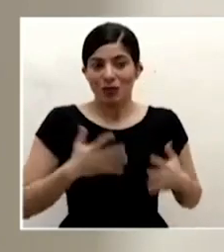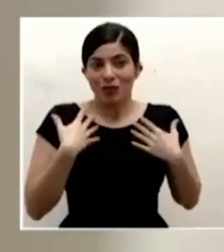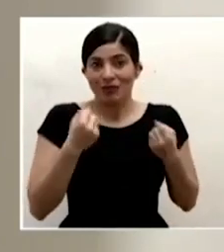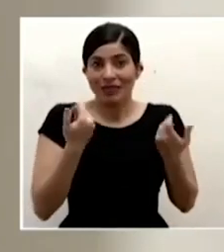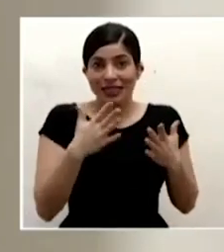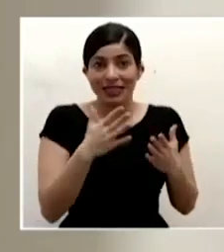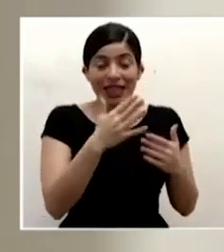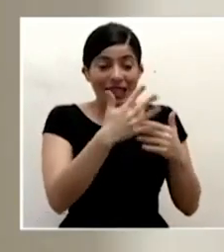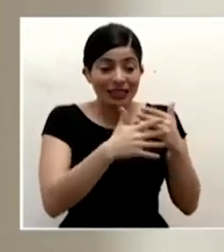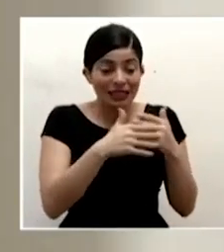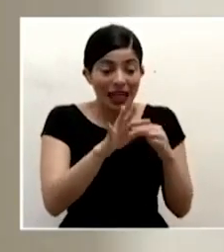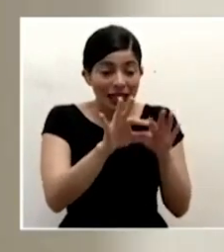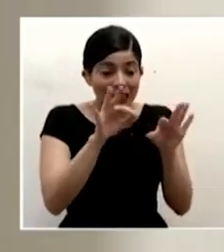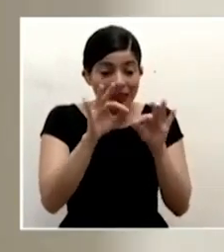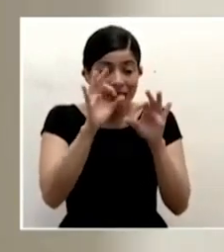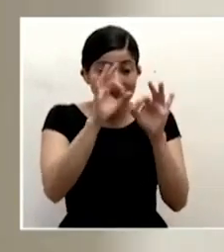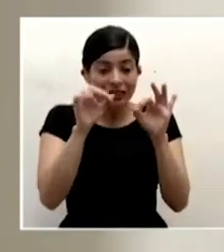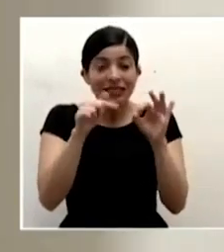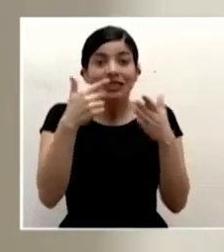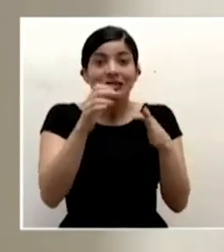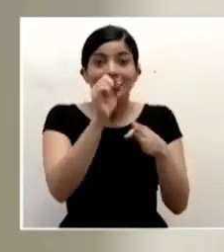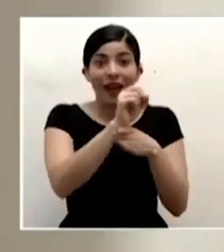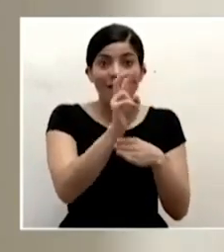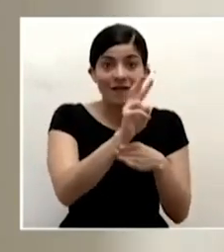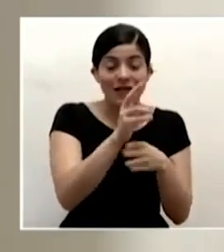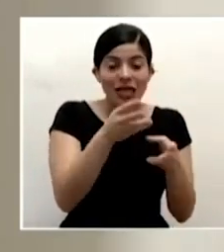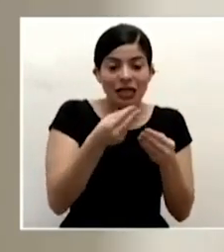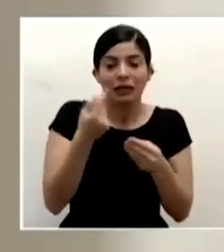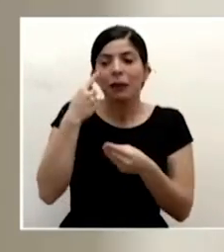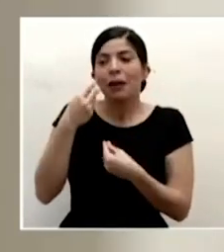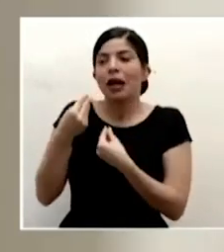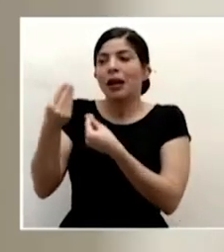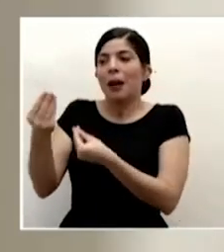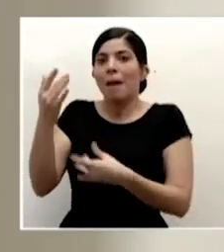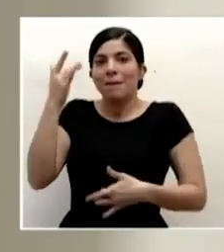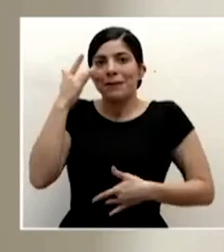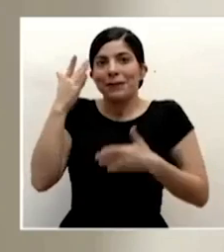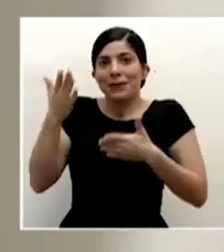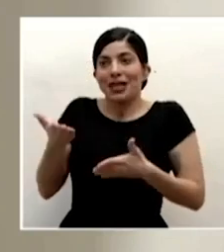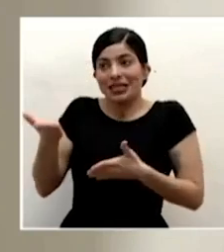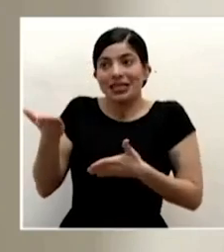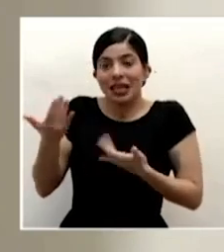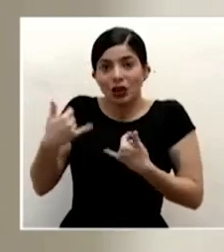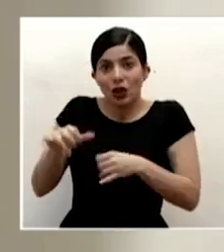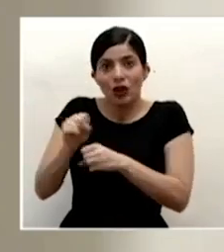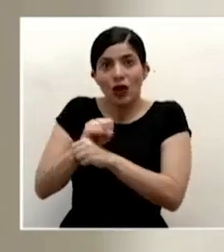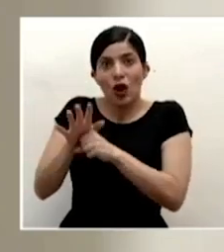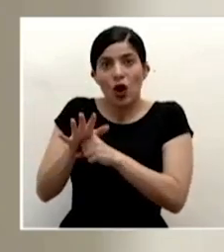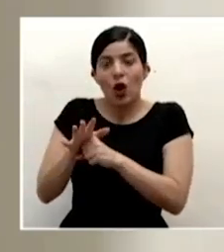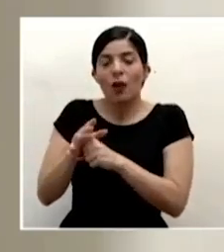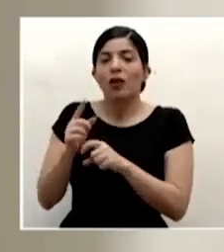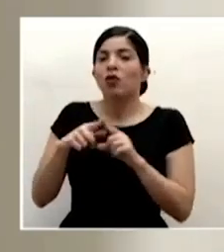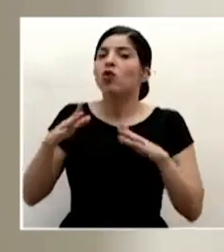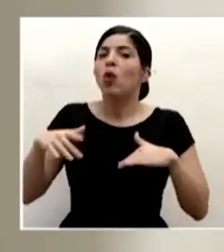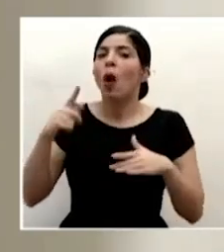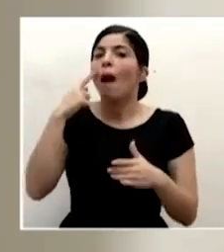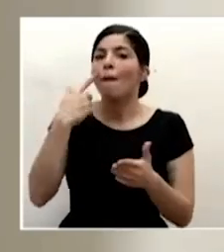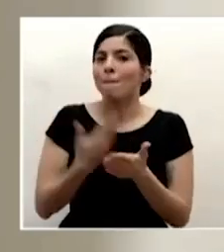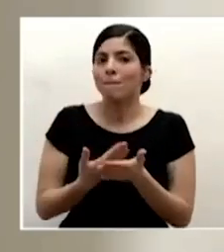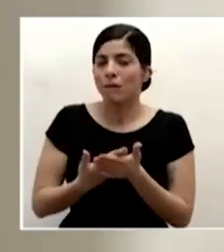activo y que esperamos sea una terapia funcional todavía no se ha probado en un paciente